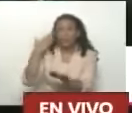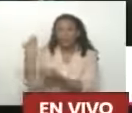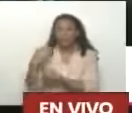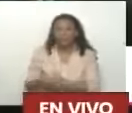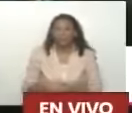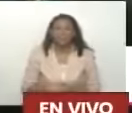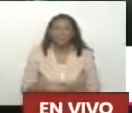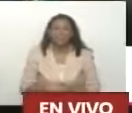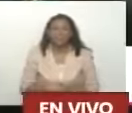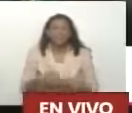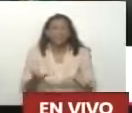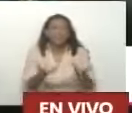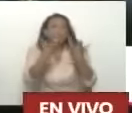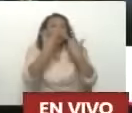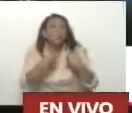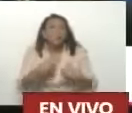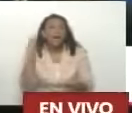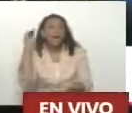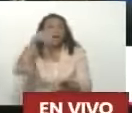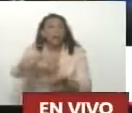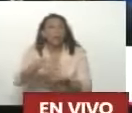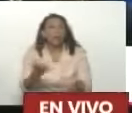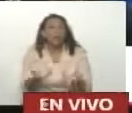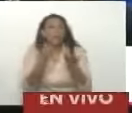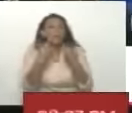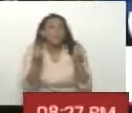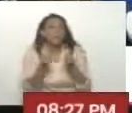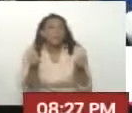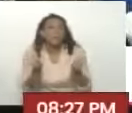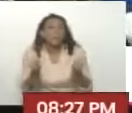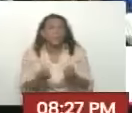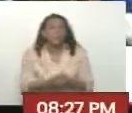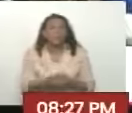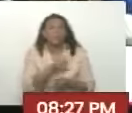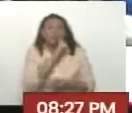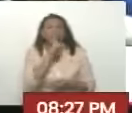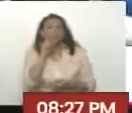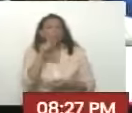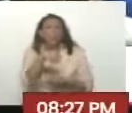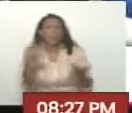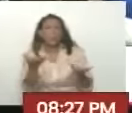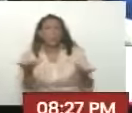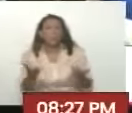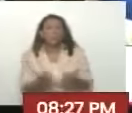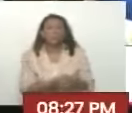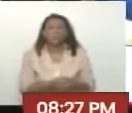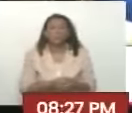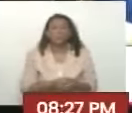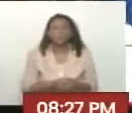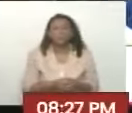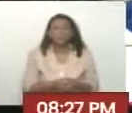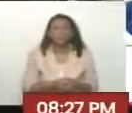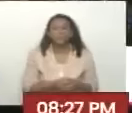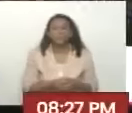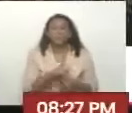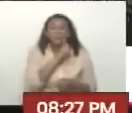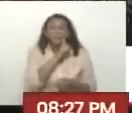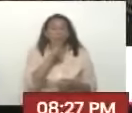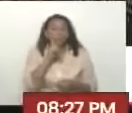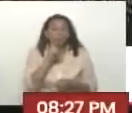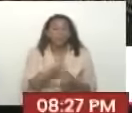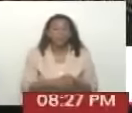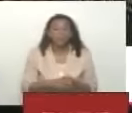¿Qué me dice la gente De Aragua? ¿Cómo te llamas? Hola Presidente Mi nombre es